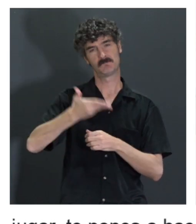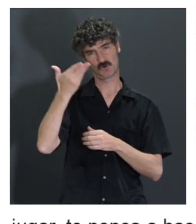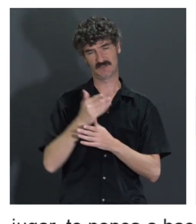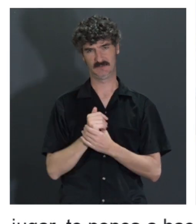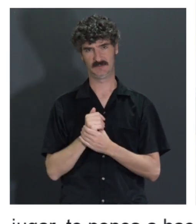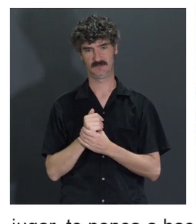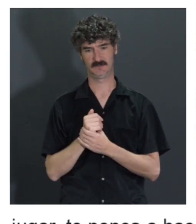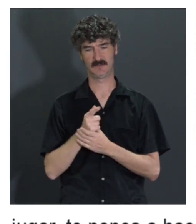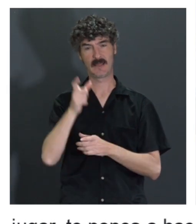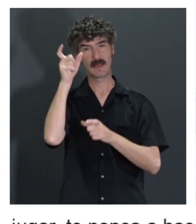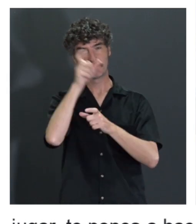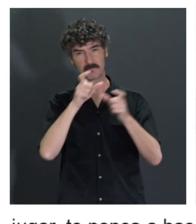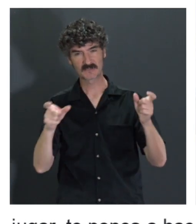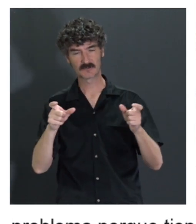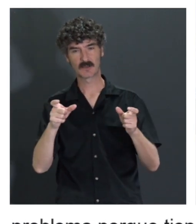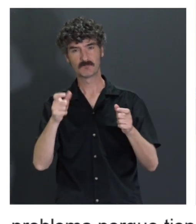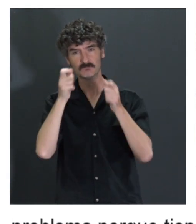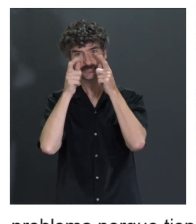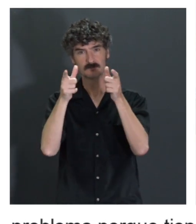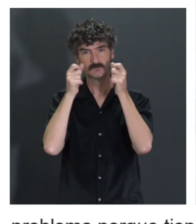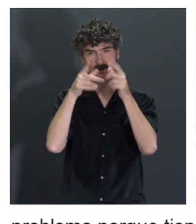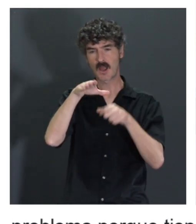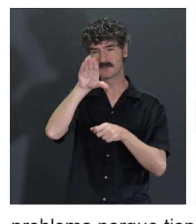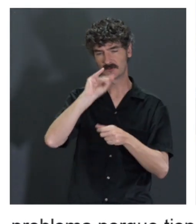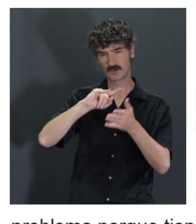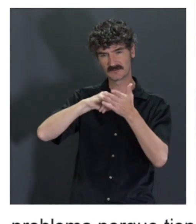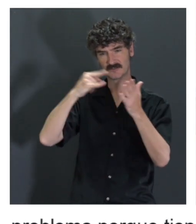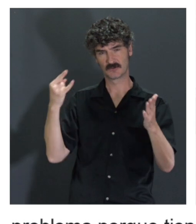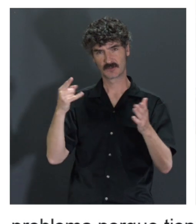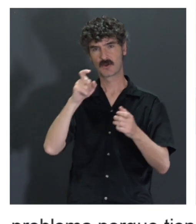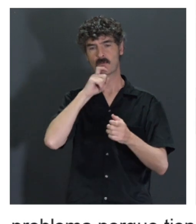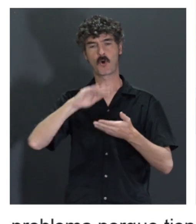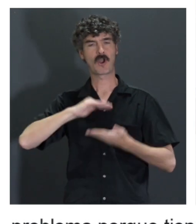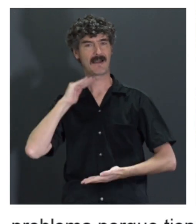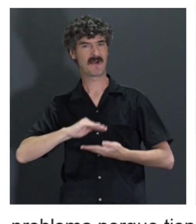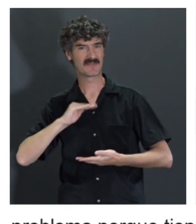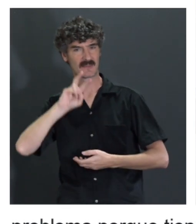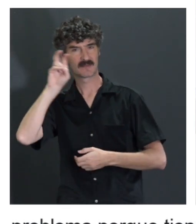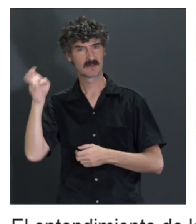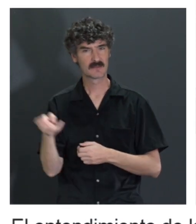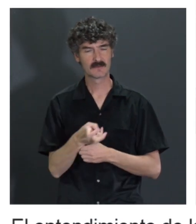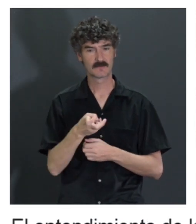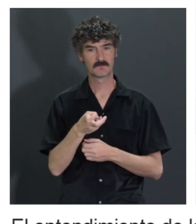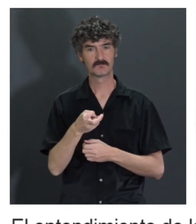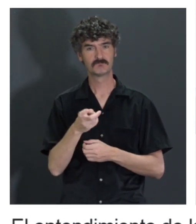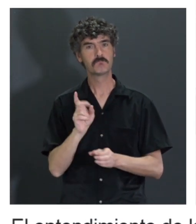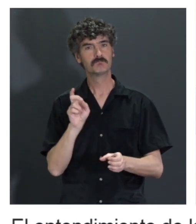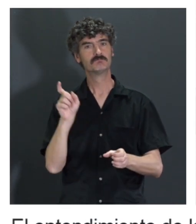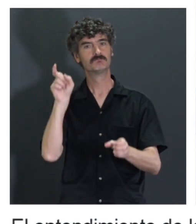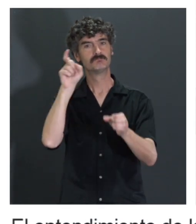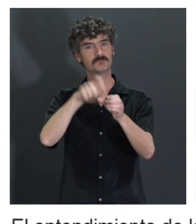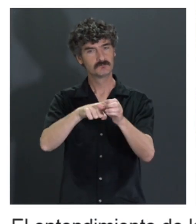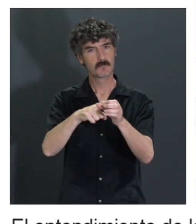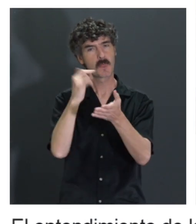que la gente vaya entendiendo la tecnología, vaya entendiendo las capacidades y se vaya animando a probar todas esas